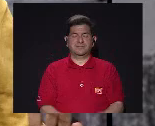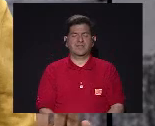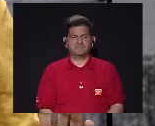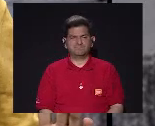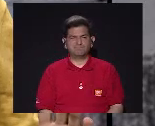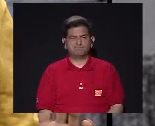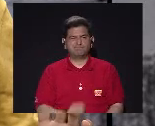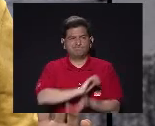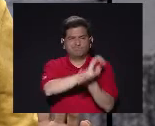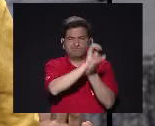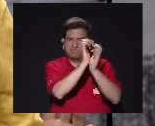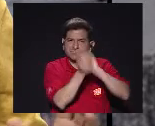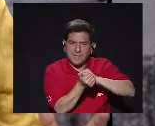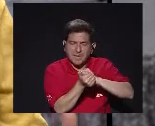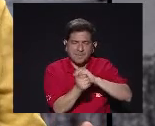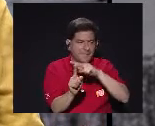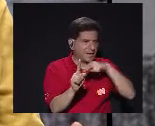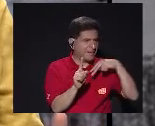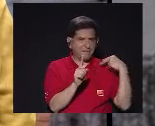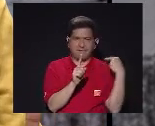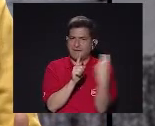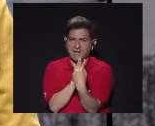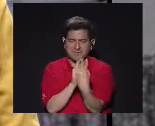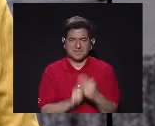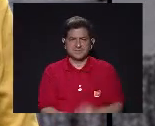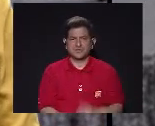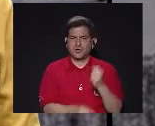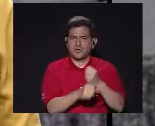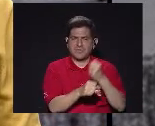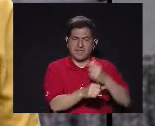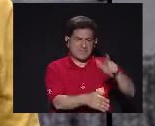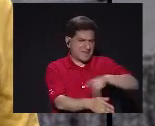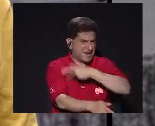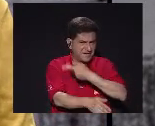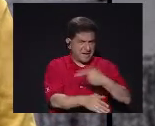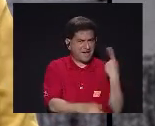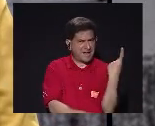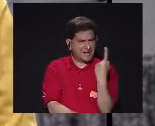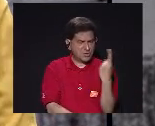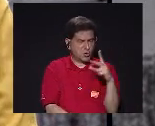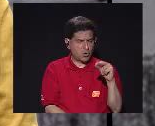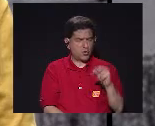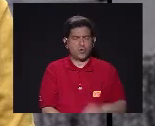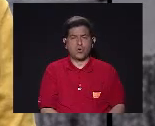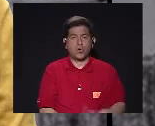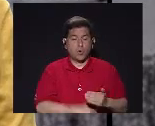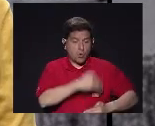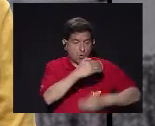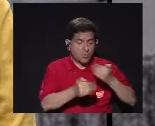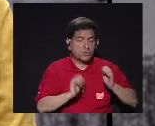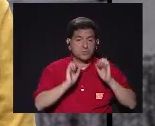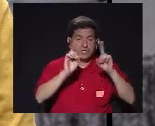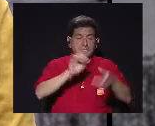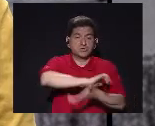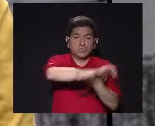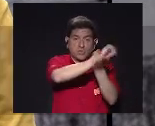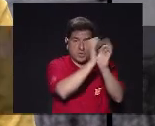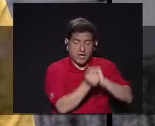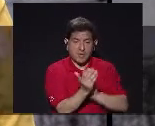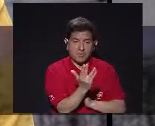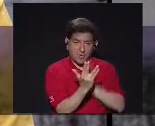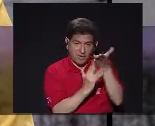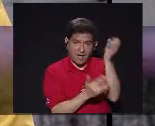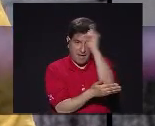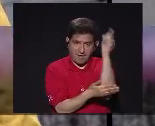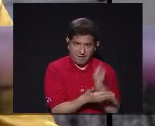Decidimos cambiar Toda la visión Que teníamos De solamente Trabajar la poesía E iniciar un proceso De educación Transformadora Por medio